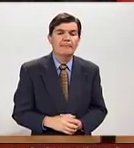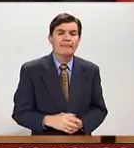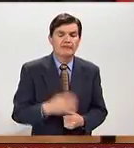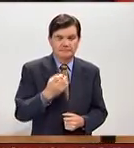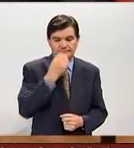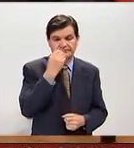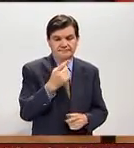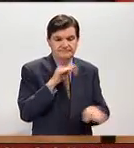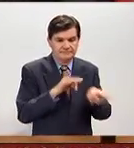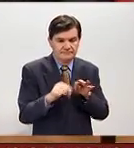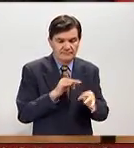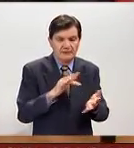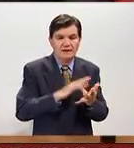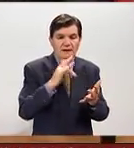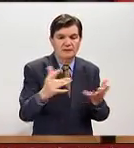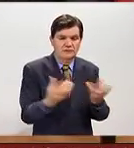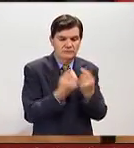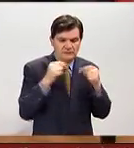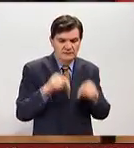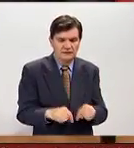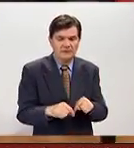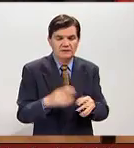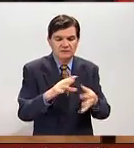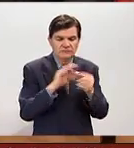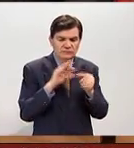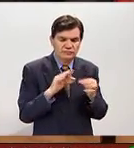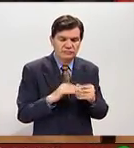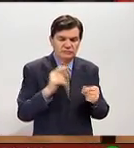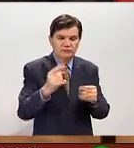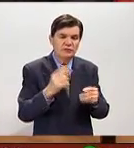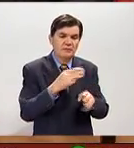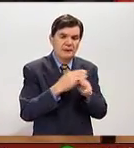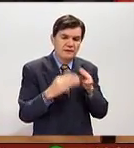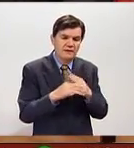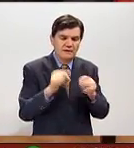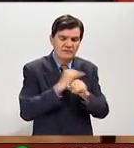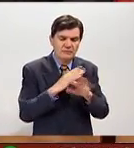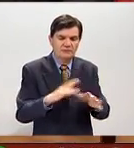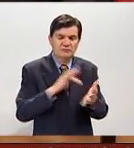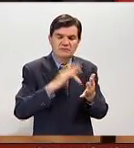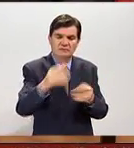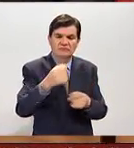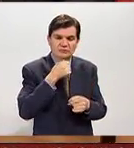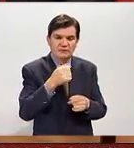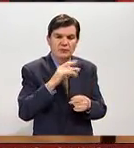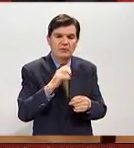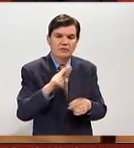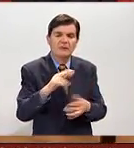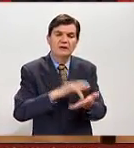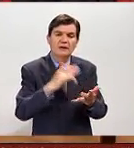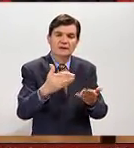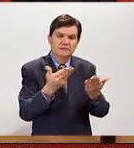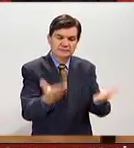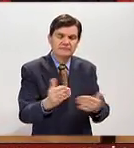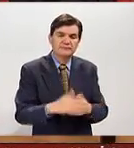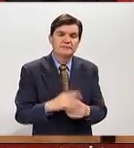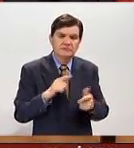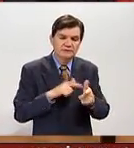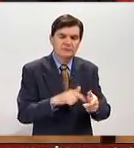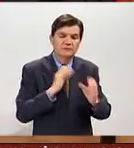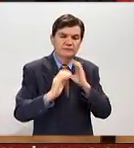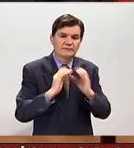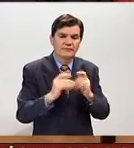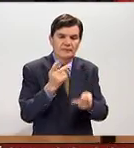Pues un excelente trabajo, Gustavo. Gracias por estar con nosotros, presentarnos este material informativo, gran reportaje allá en Ecuador. Gracias, Gustavo. Gracias. Seguimos en